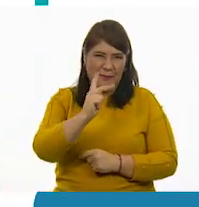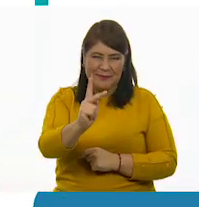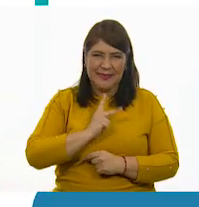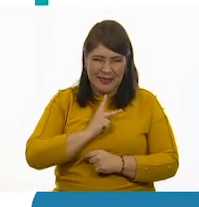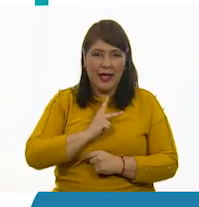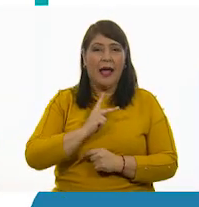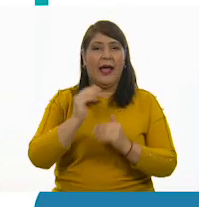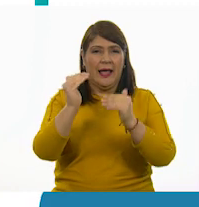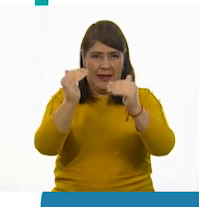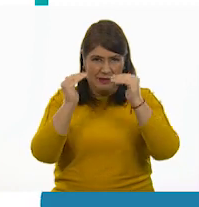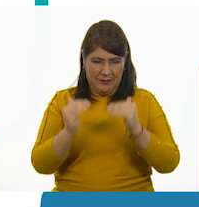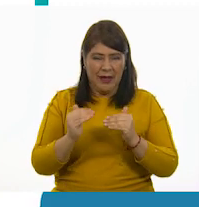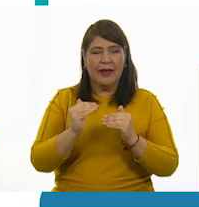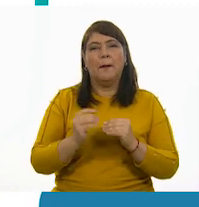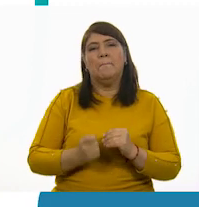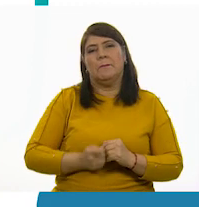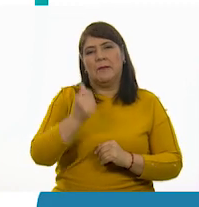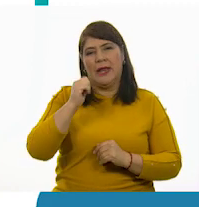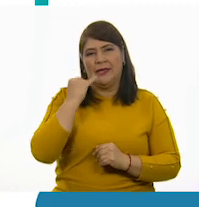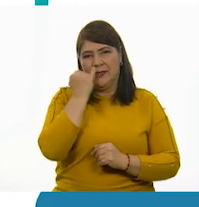A continuación, lengua materna.